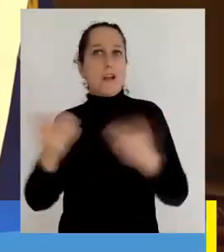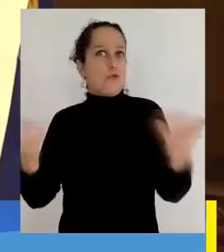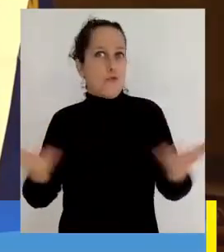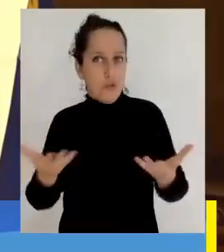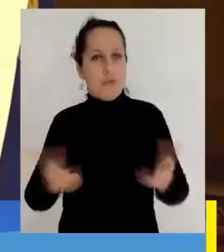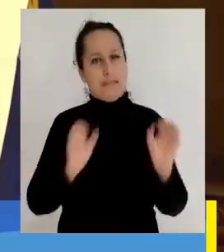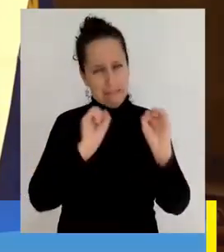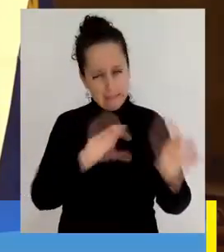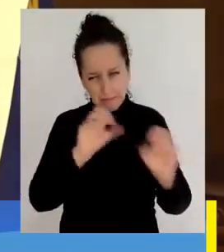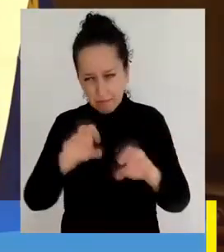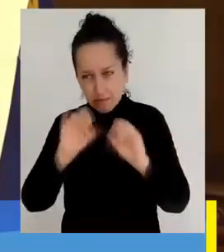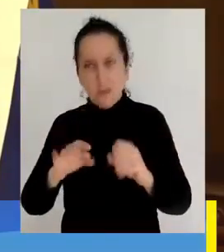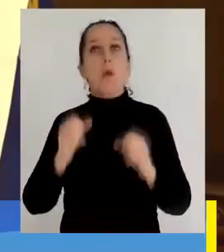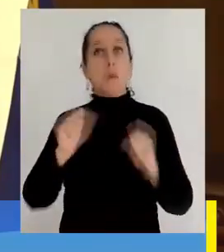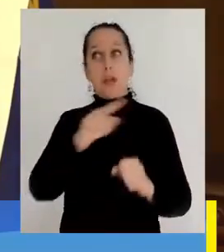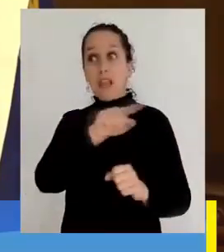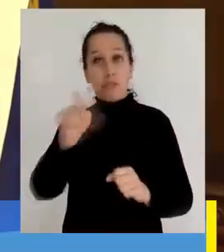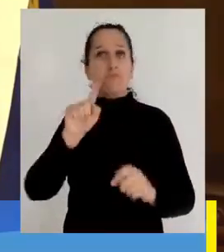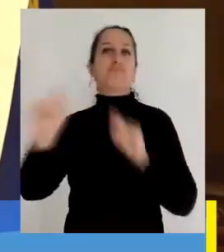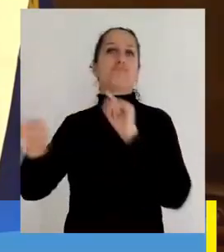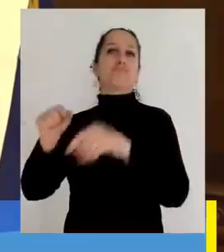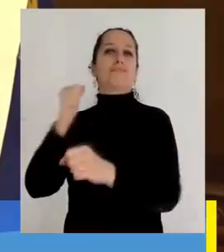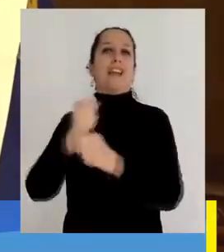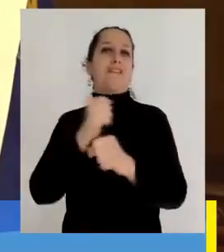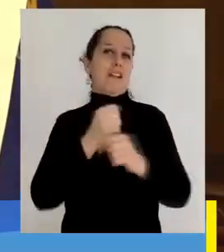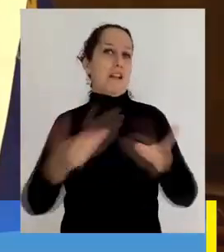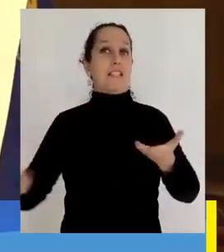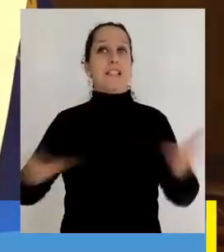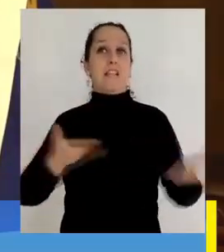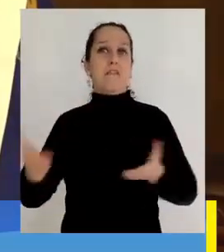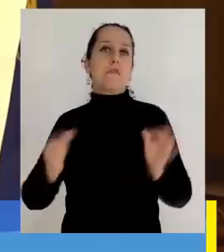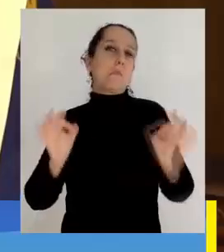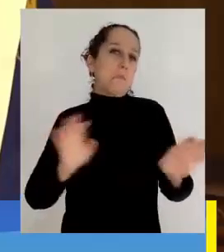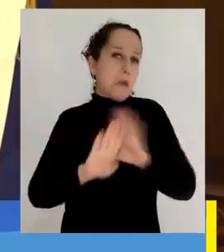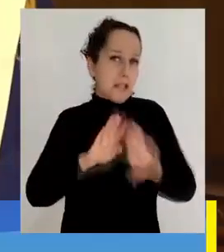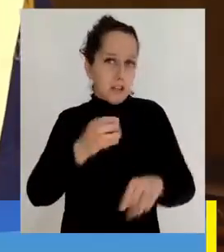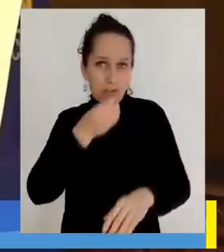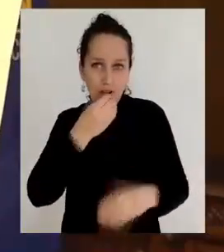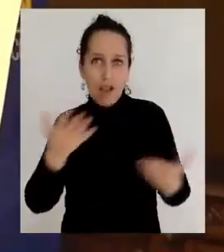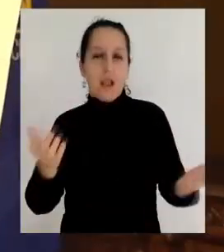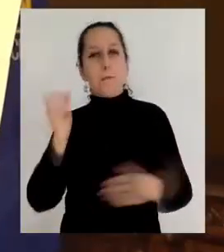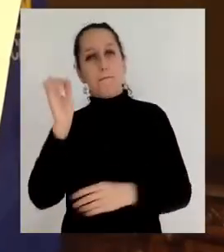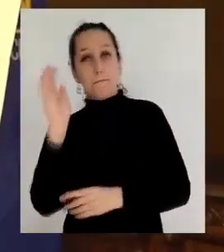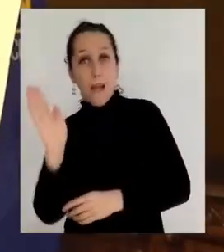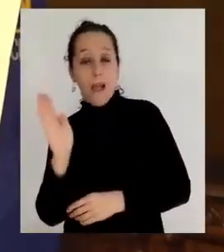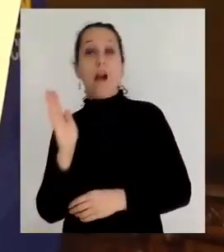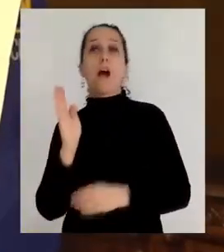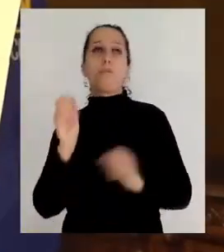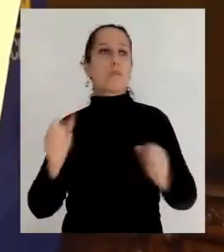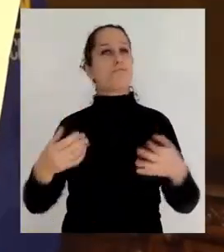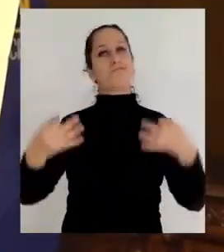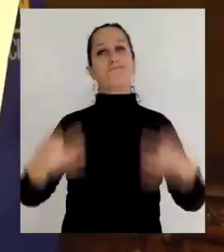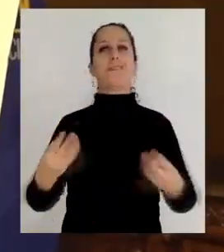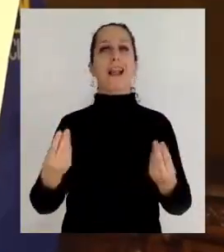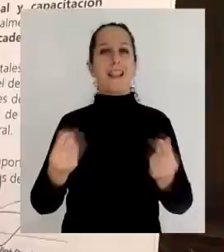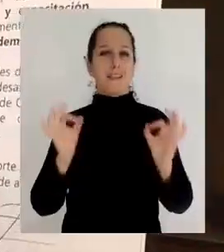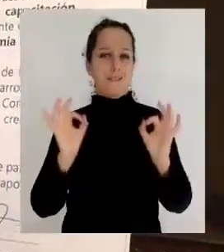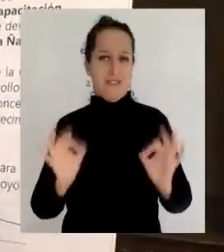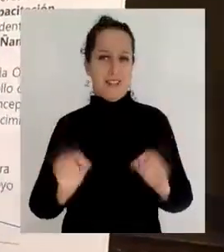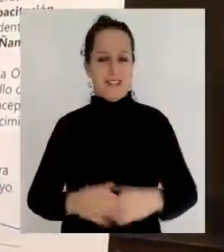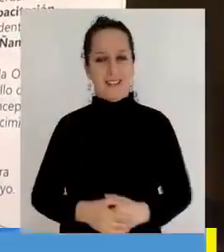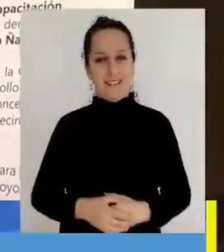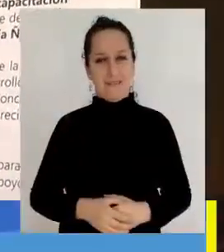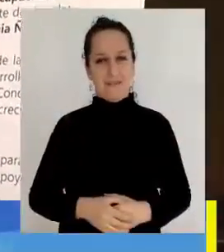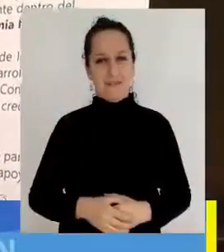entregar las herramientas y la capacitación necesaria para que el servicio que se entregue, en este caso restaurantes y pubs, sea de la mejor calidad.